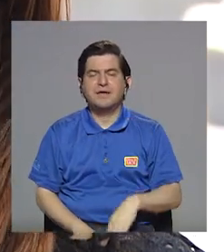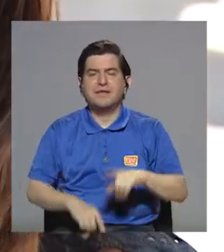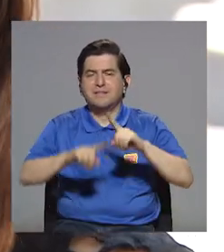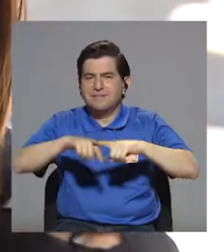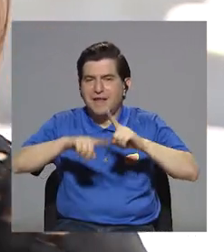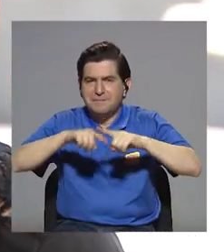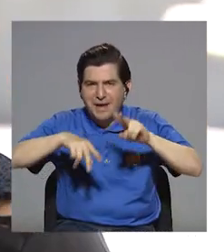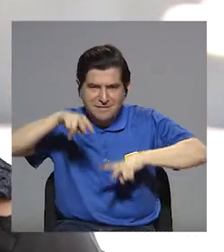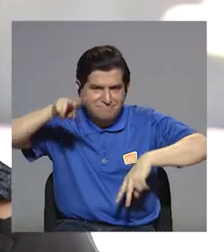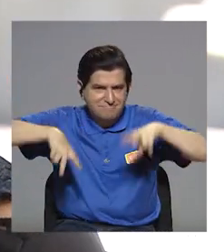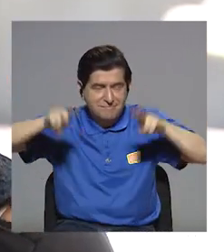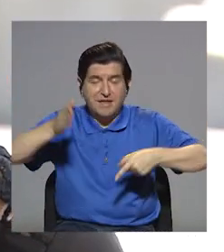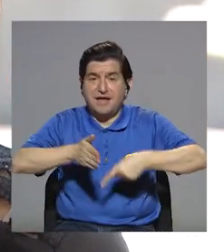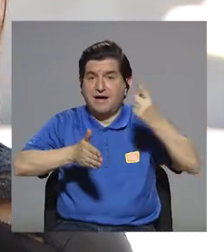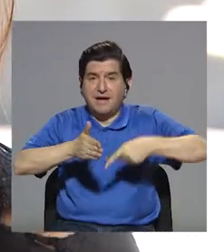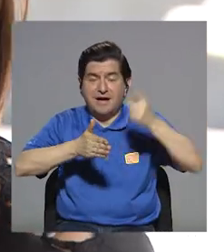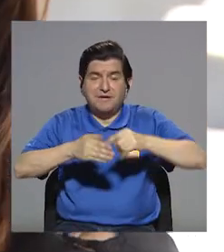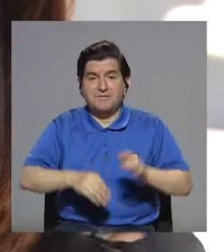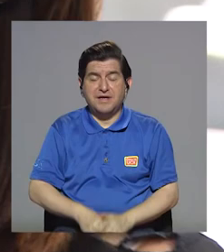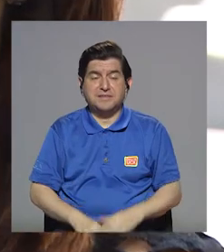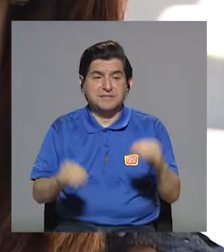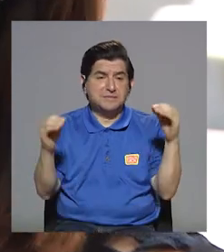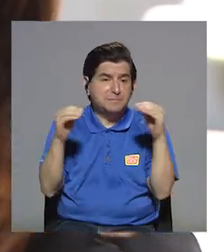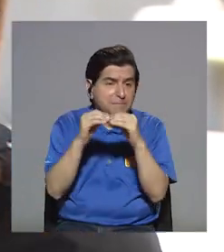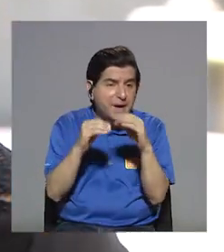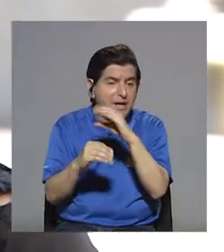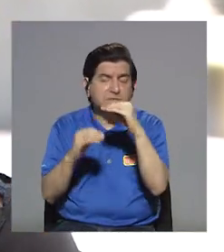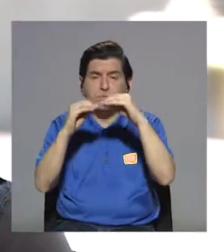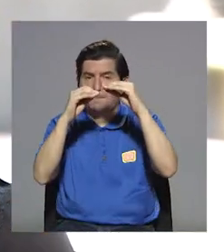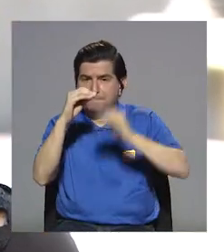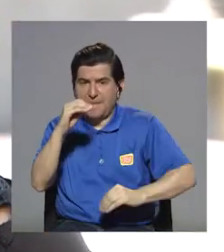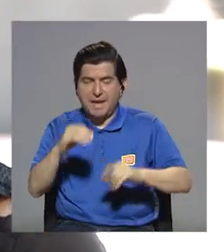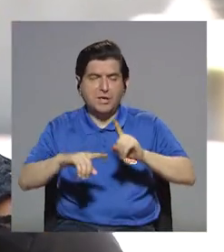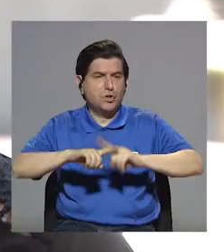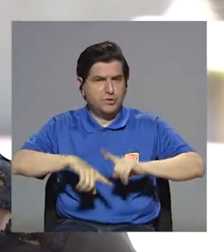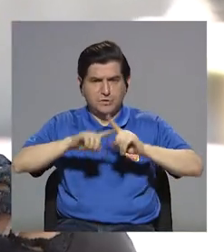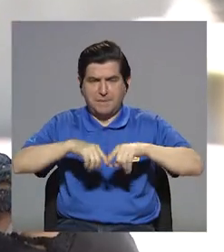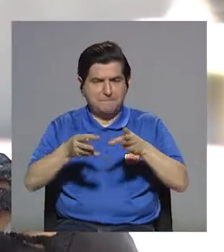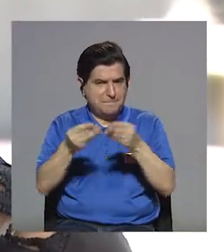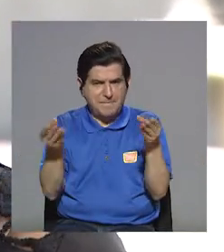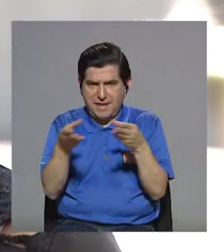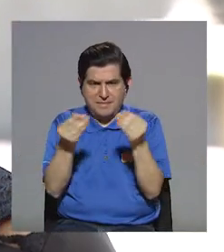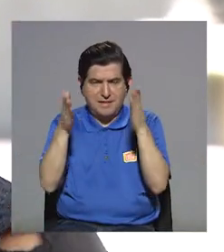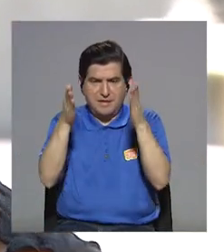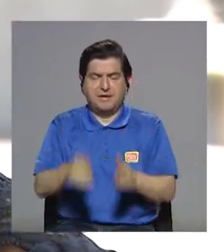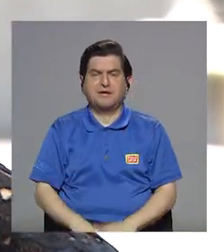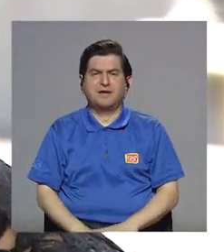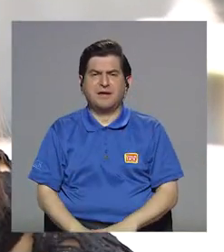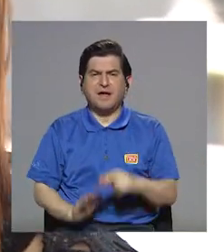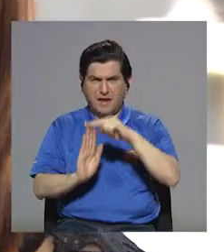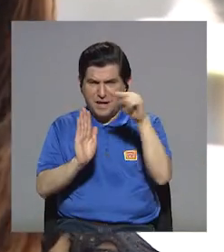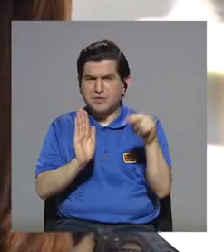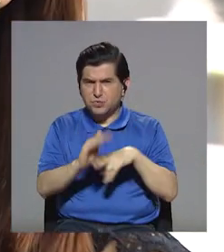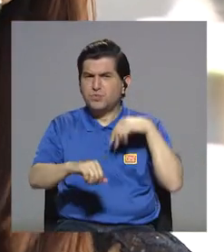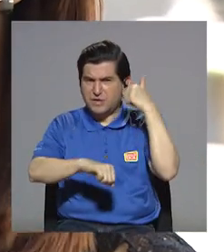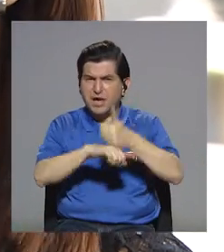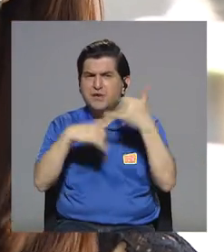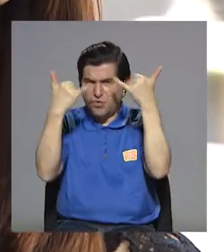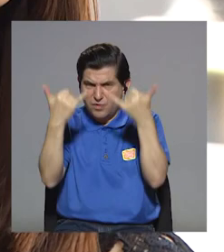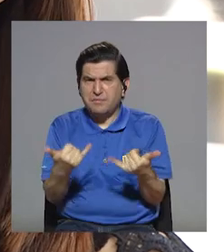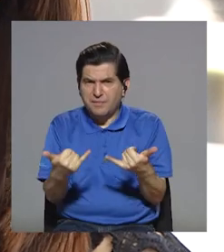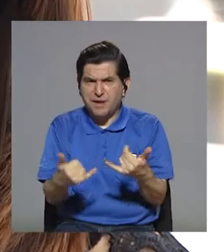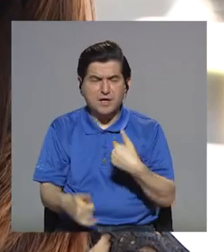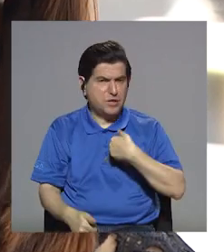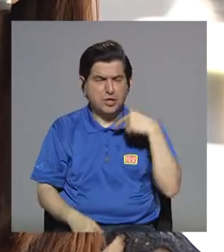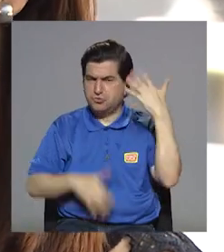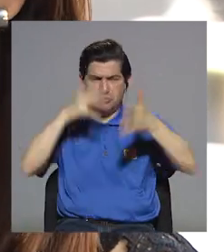Pero eso va a ir variando. A veces puede ser que la porción sea más o sea menos. Eso va a depender del productor. Pero es como un estándar, es como que ya